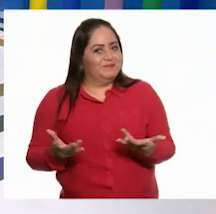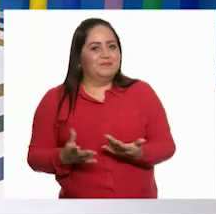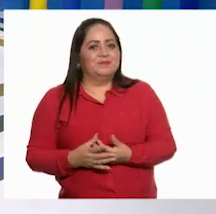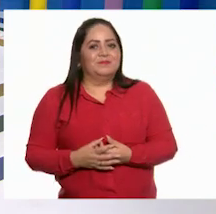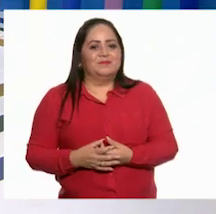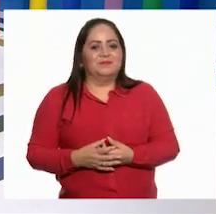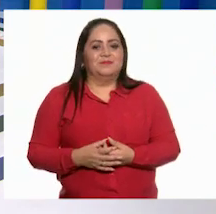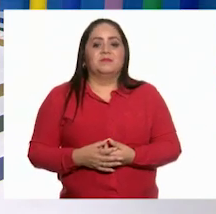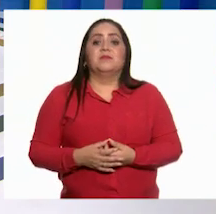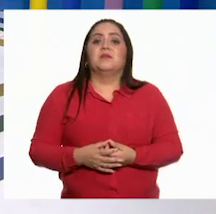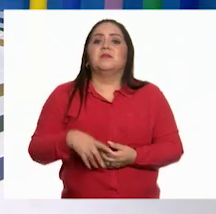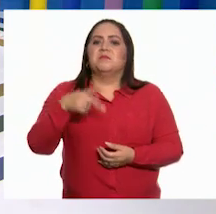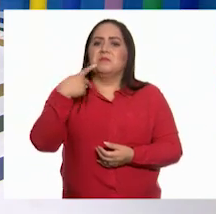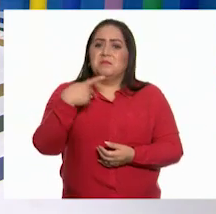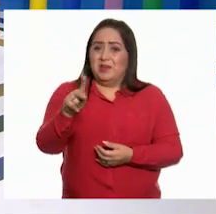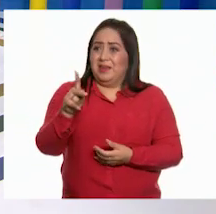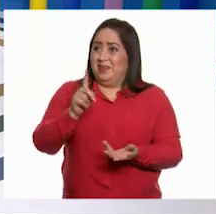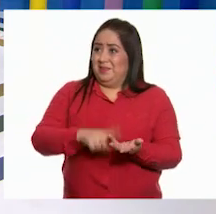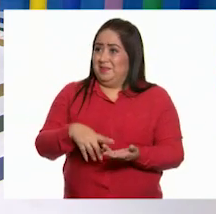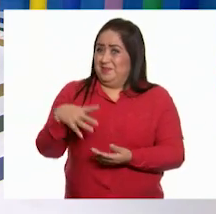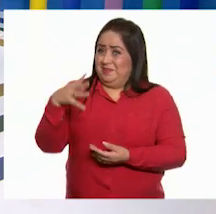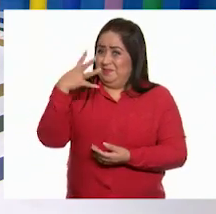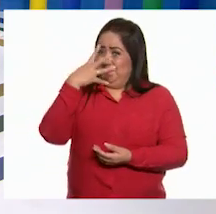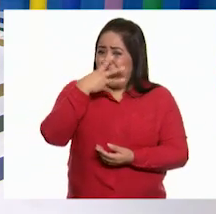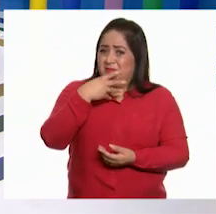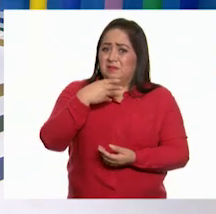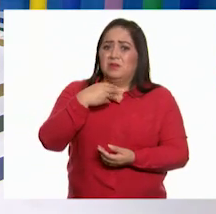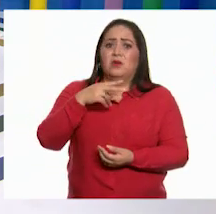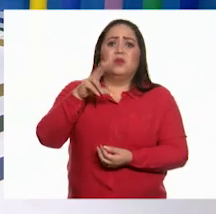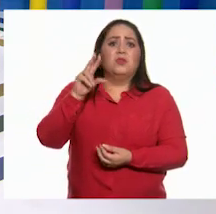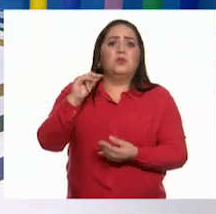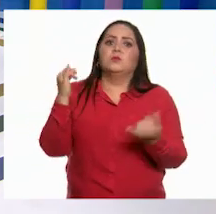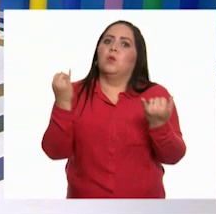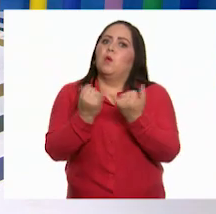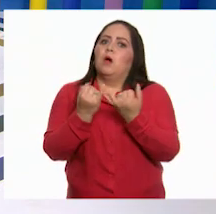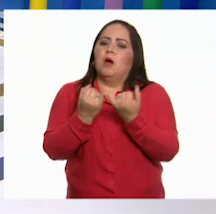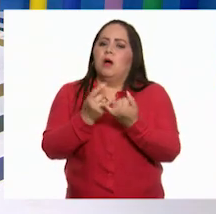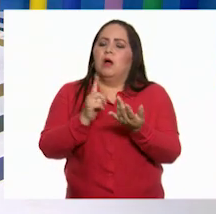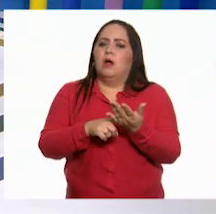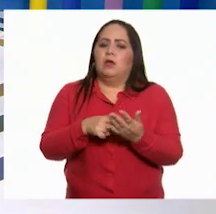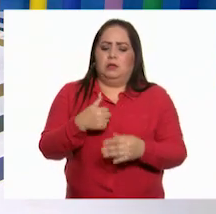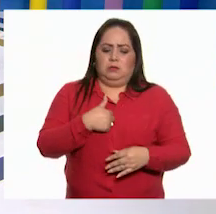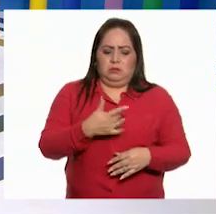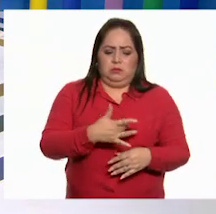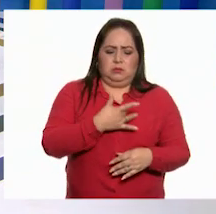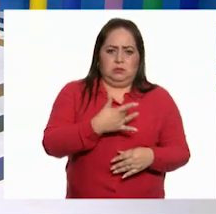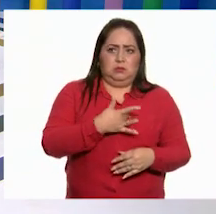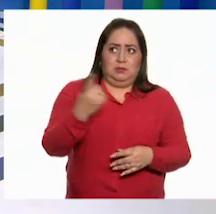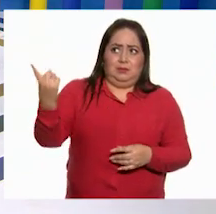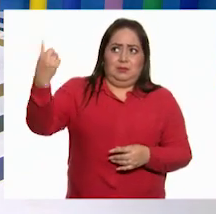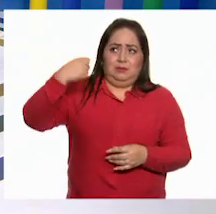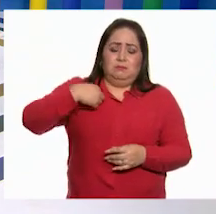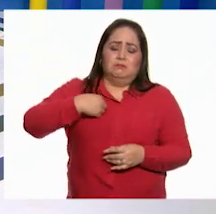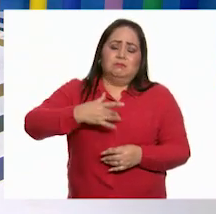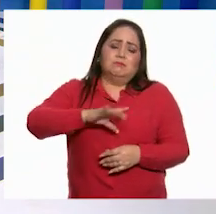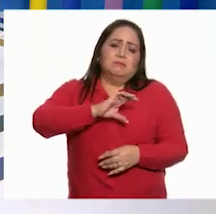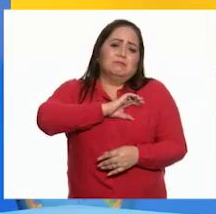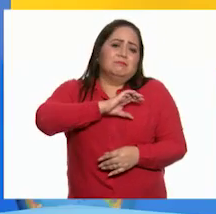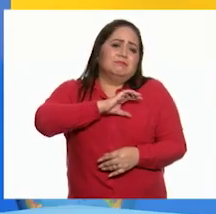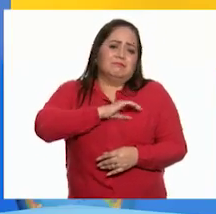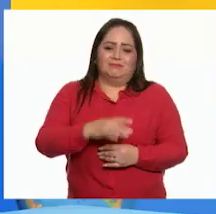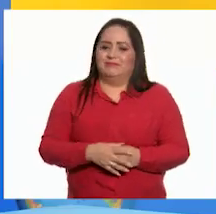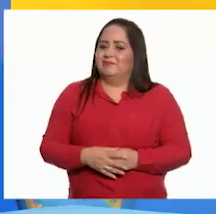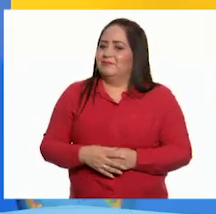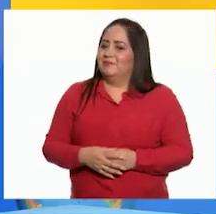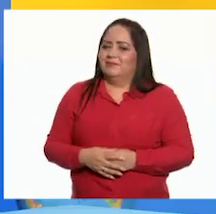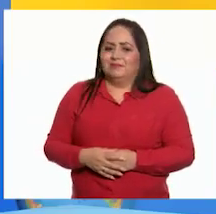Pero por más bonito que fuera No se comparaba con lo que sentía por mí Ay,